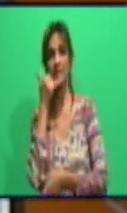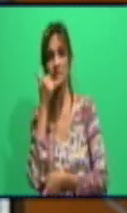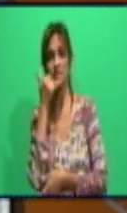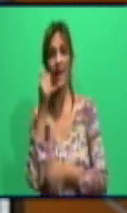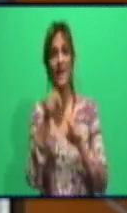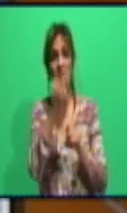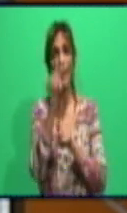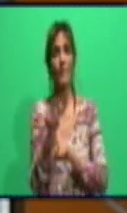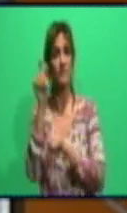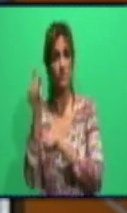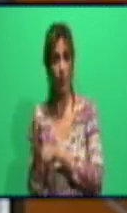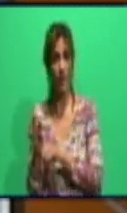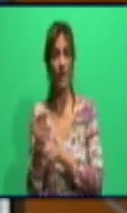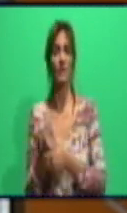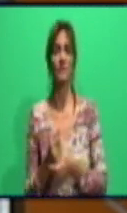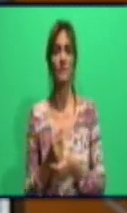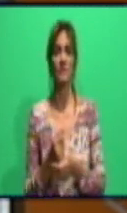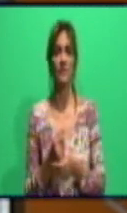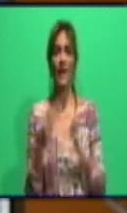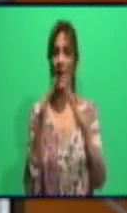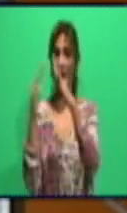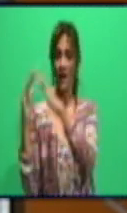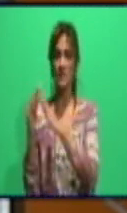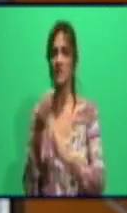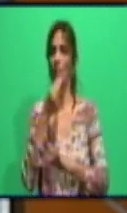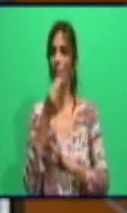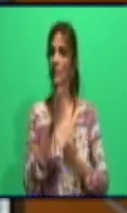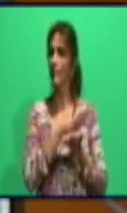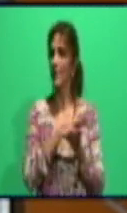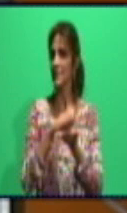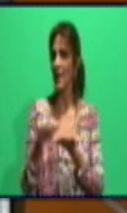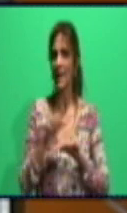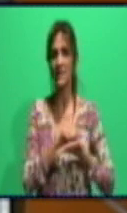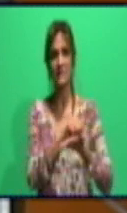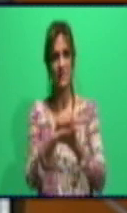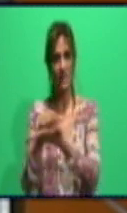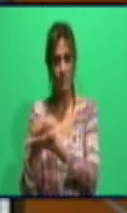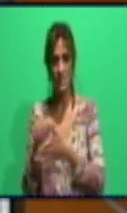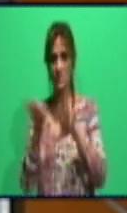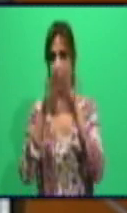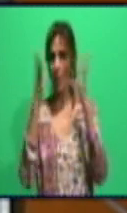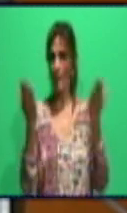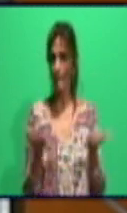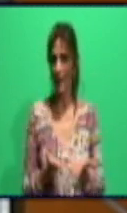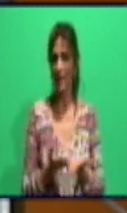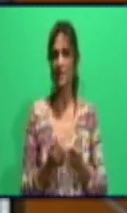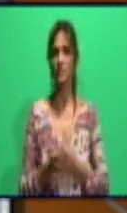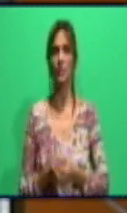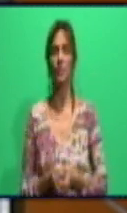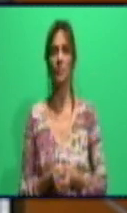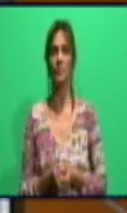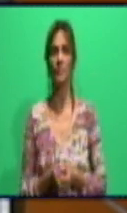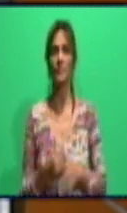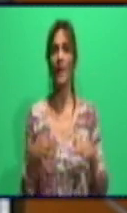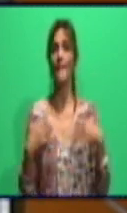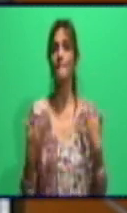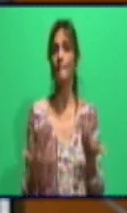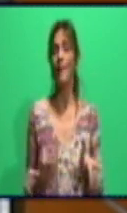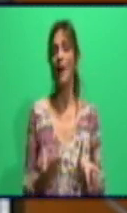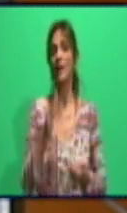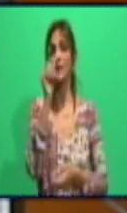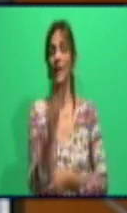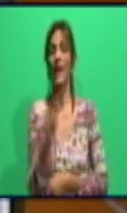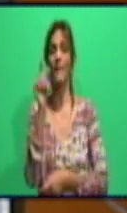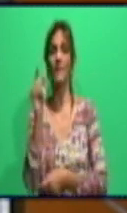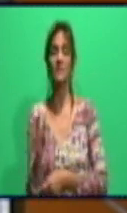Los agentes hoy en nuestras oficinas se han habilitado espacios, están los especialistas y directivos apoyando para que la gente, no